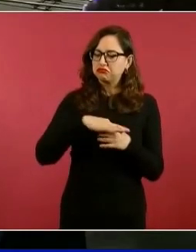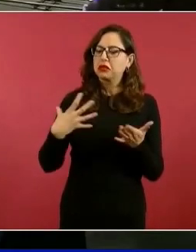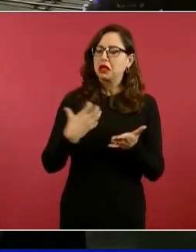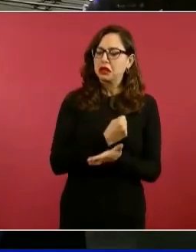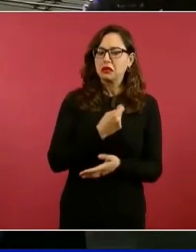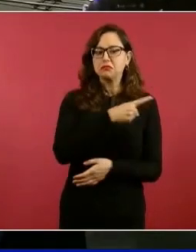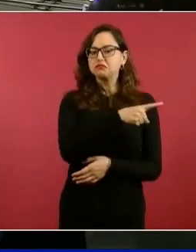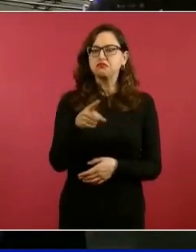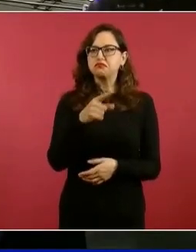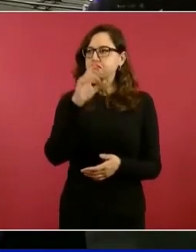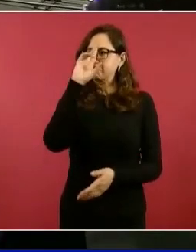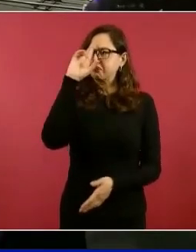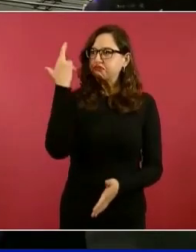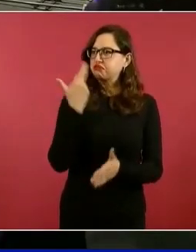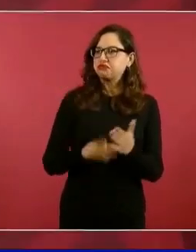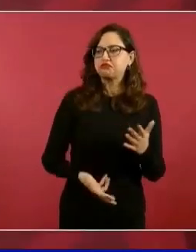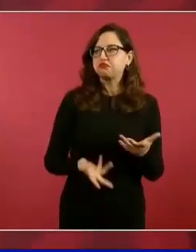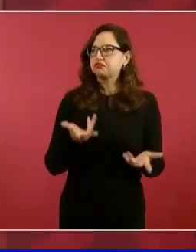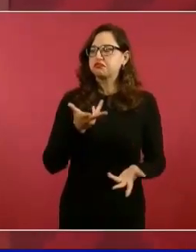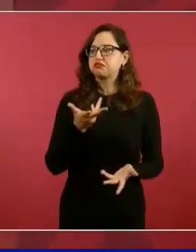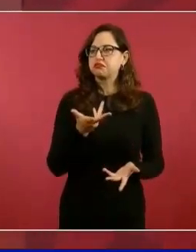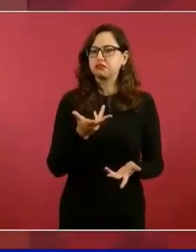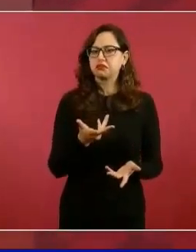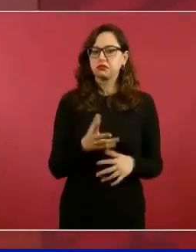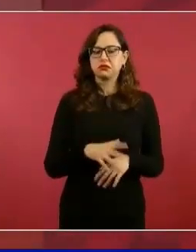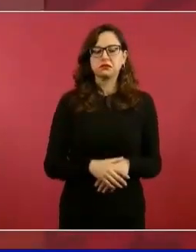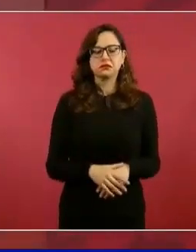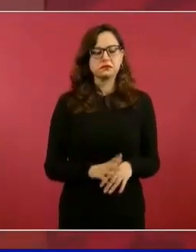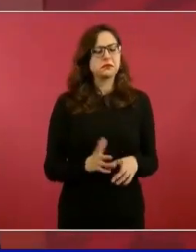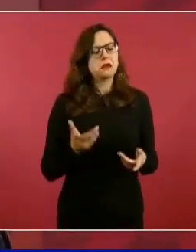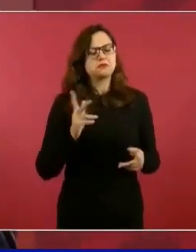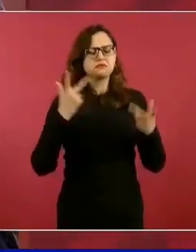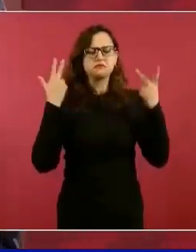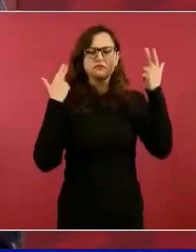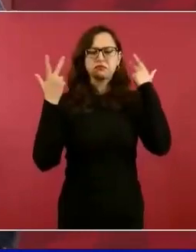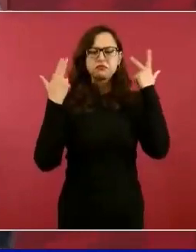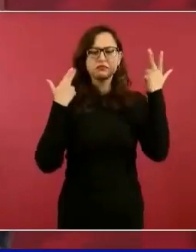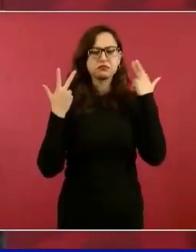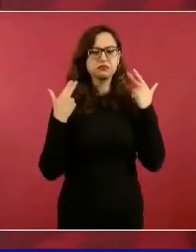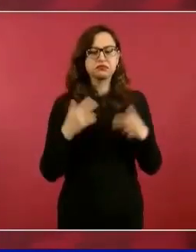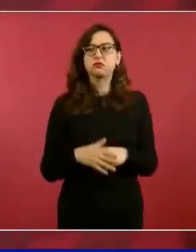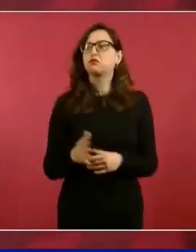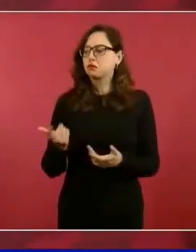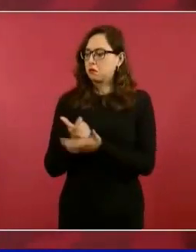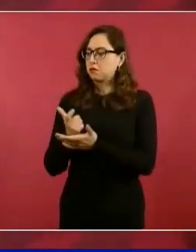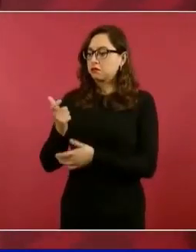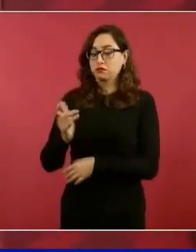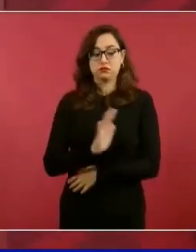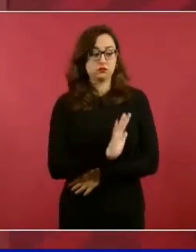Me termina de cortar el pelo y le digo, ¿cuánto le debo? No, nada.